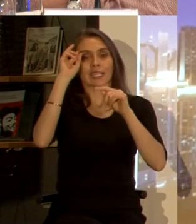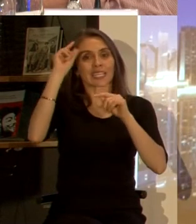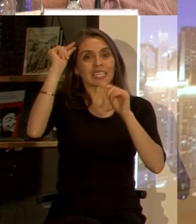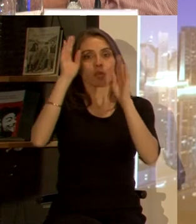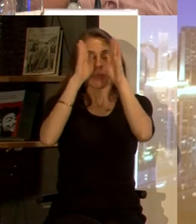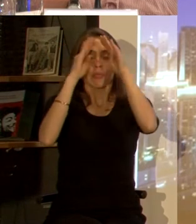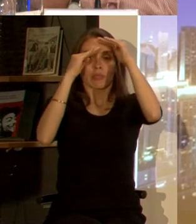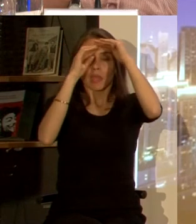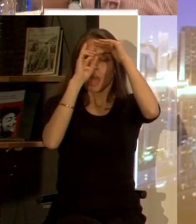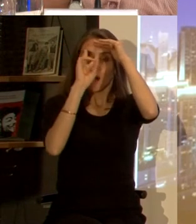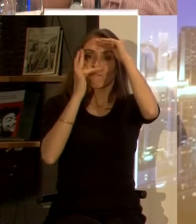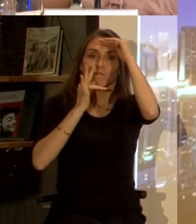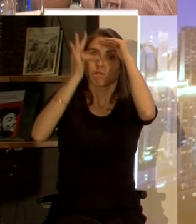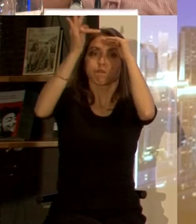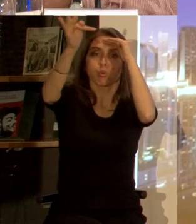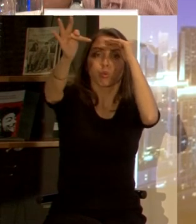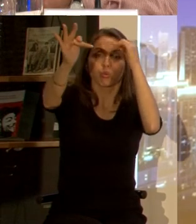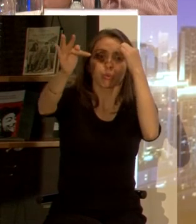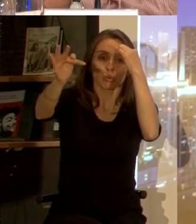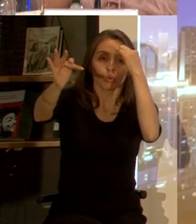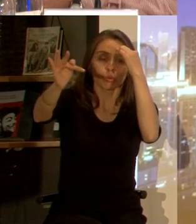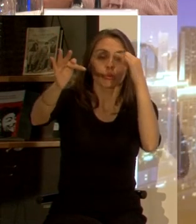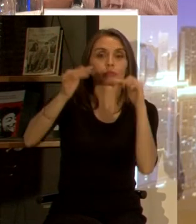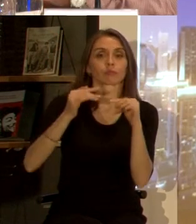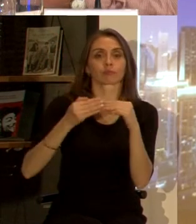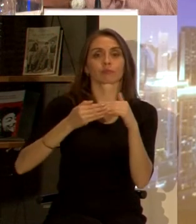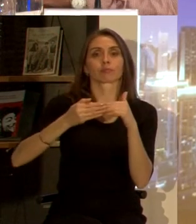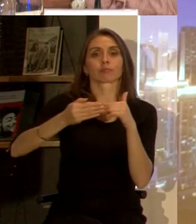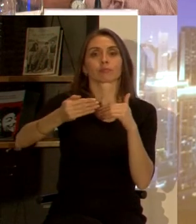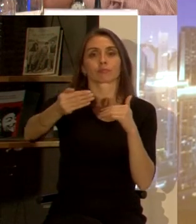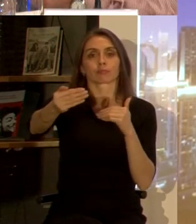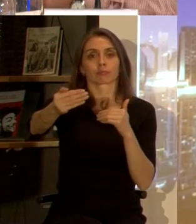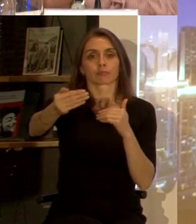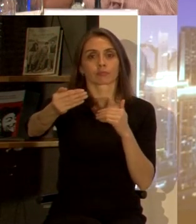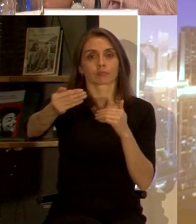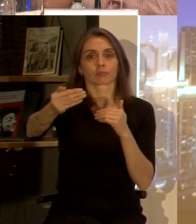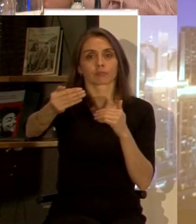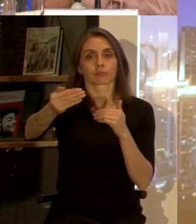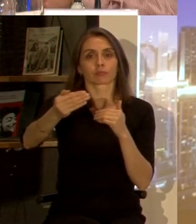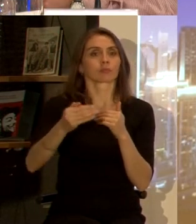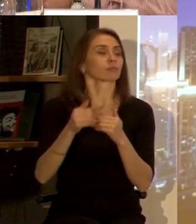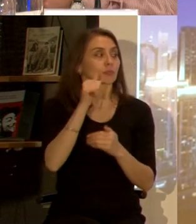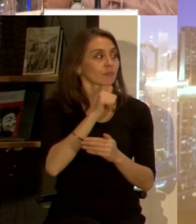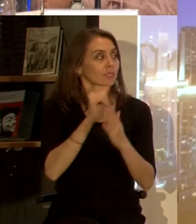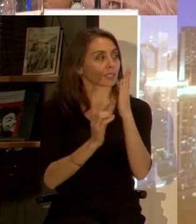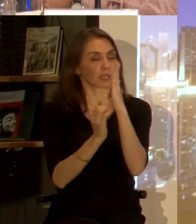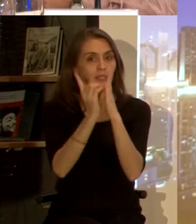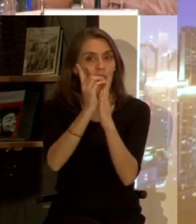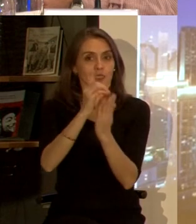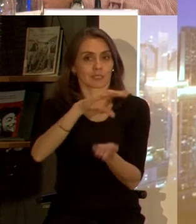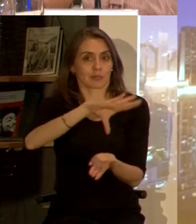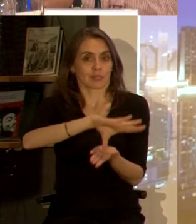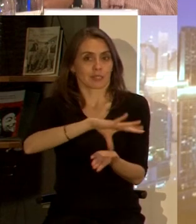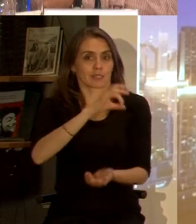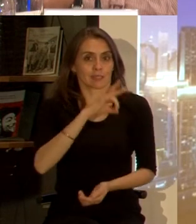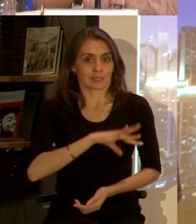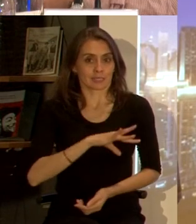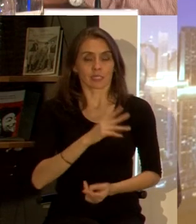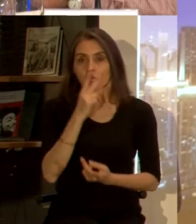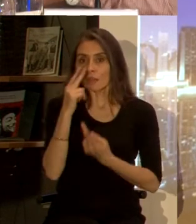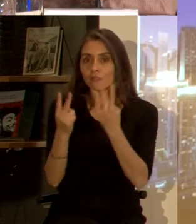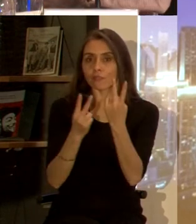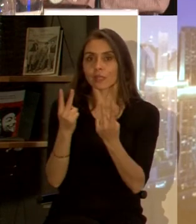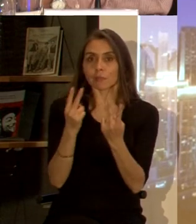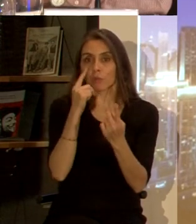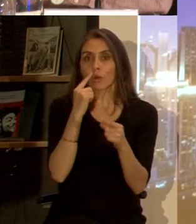que nosotros aún desde este lejano y aún no en desarrollo país ¿no es cierto? estamos viendo tal